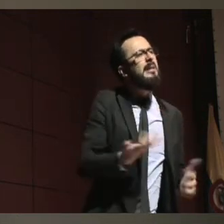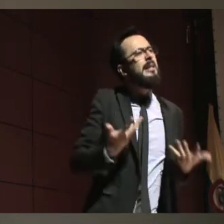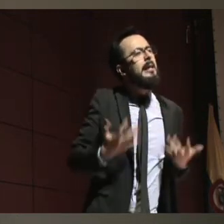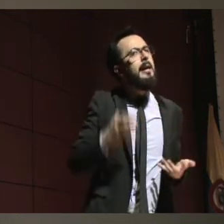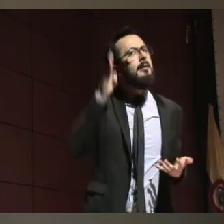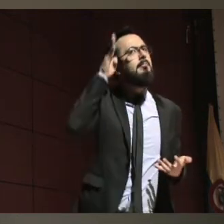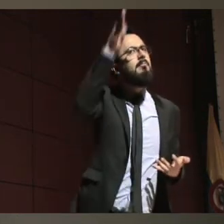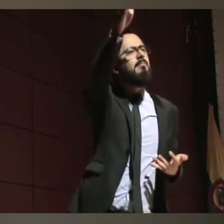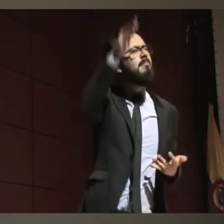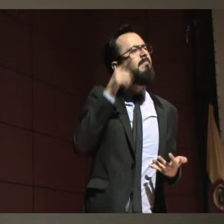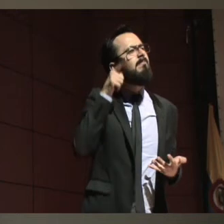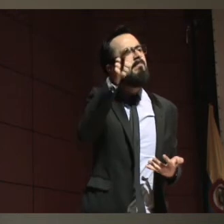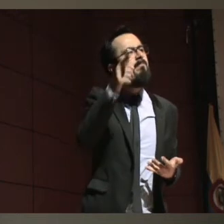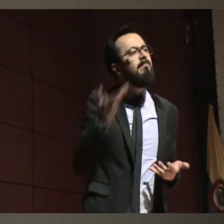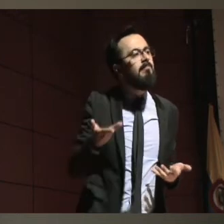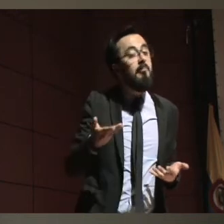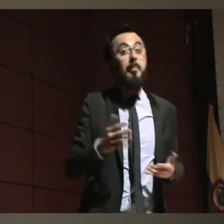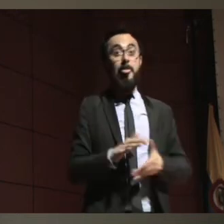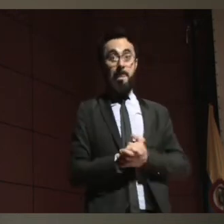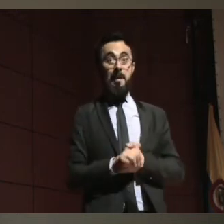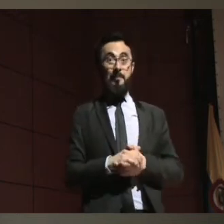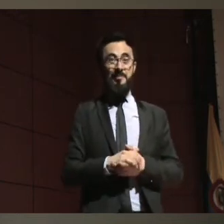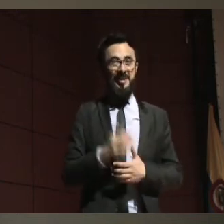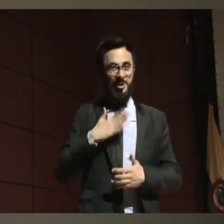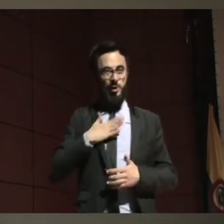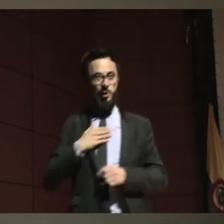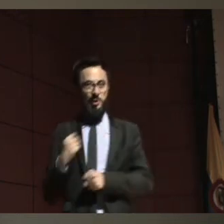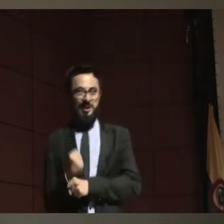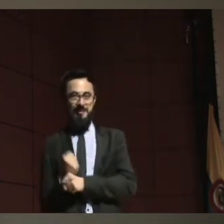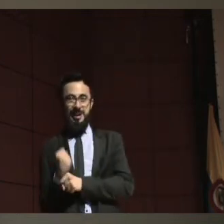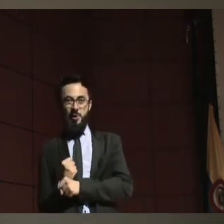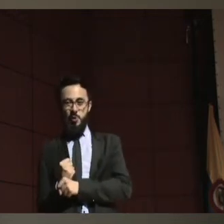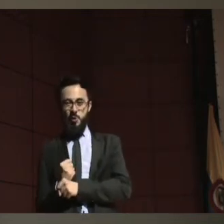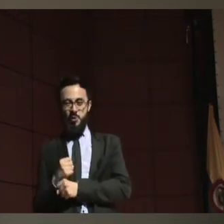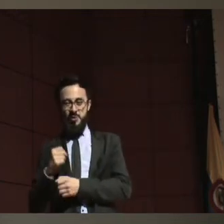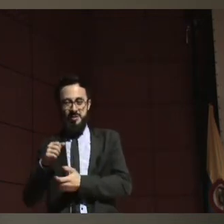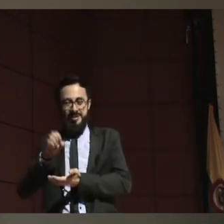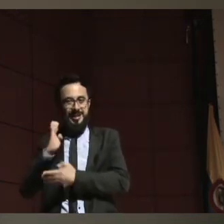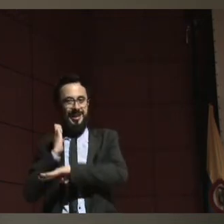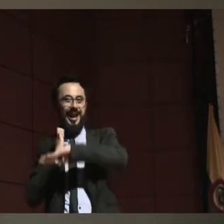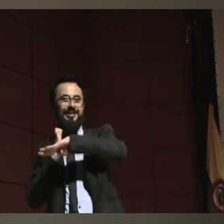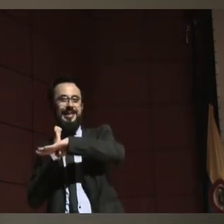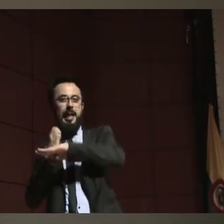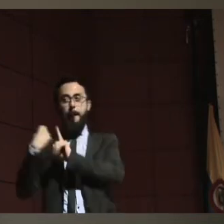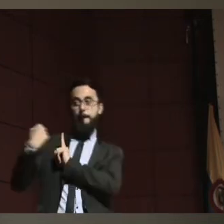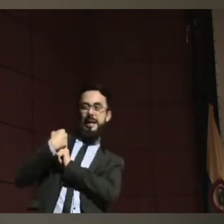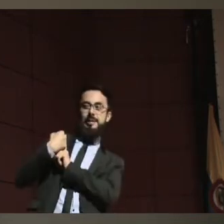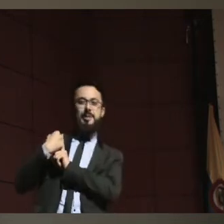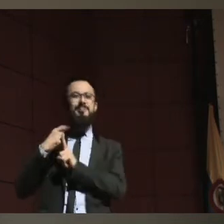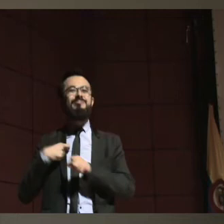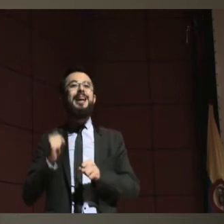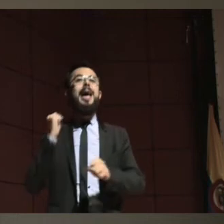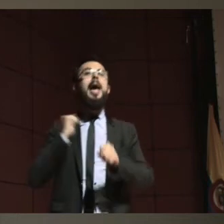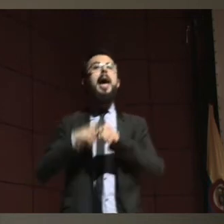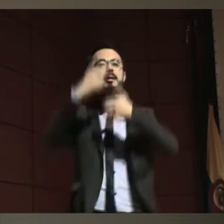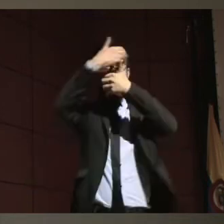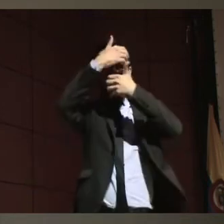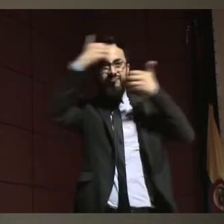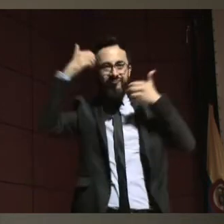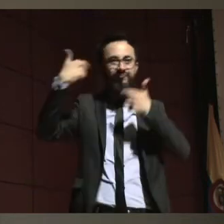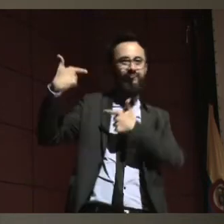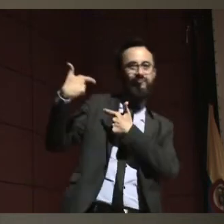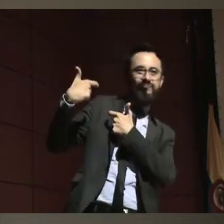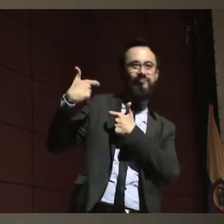unidad, en las personas que son víctimas del conflicto armado, las que hemos encontrado en condición de discapacidad,